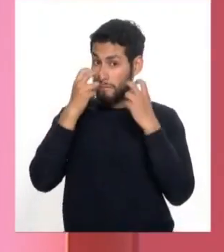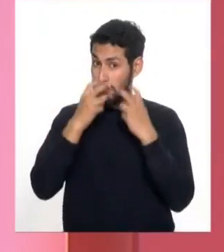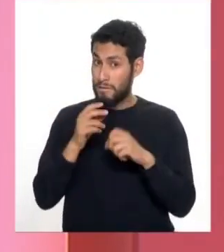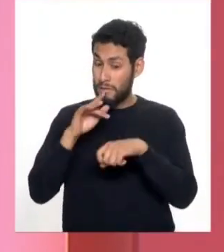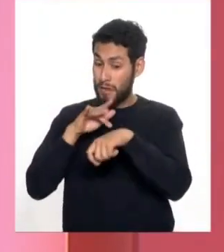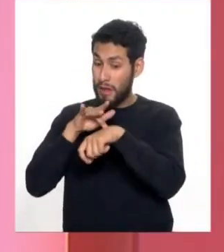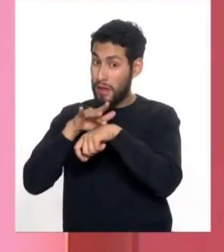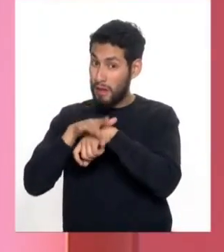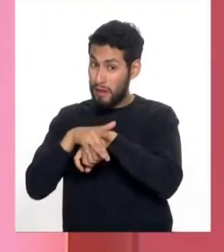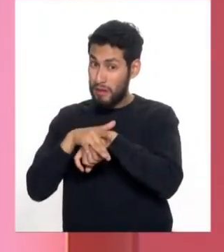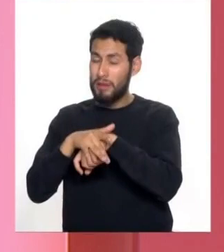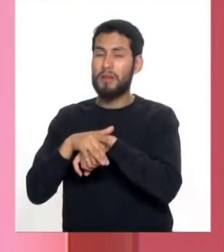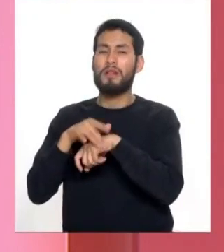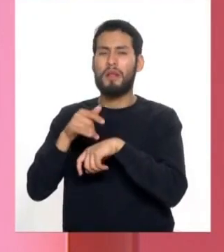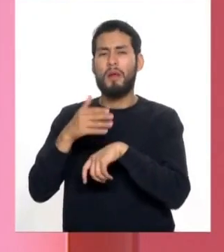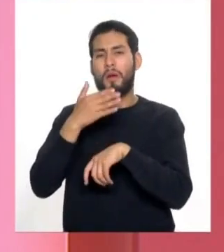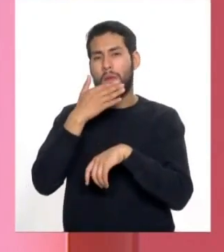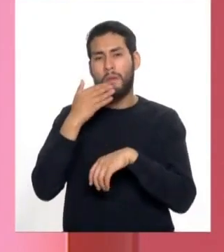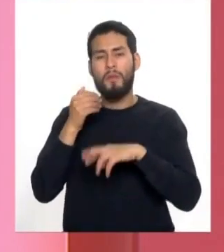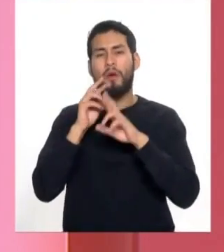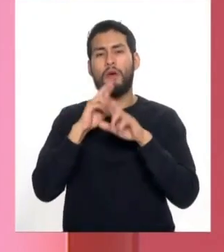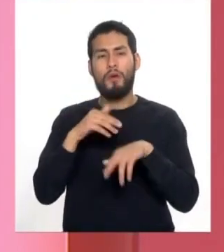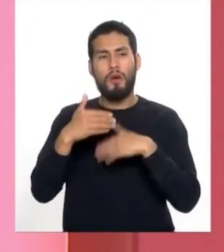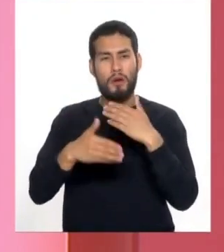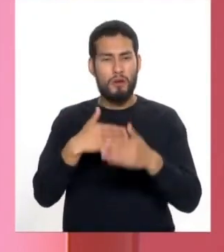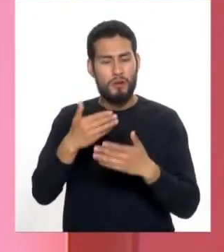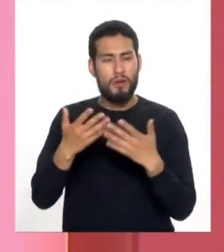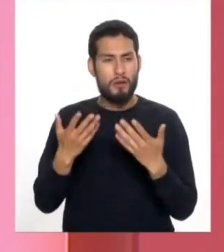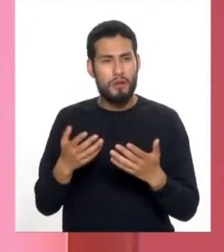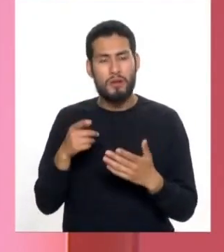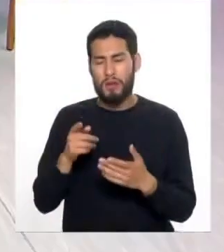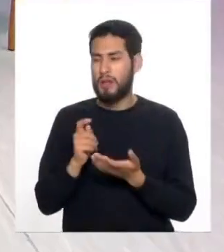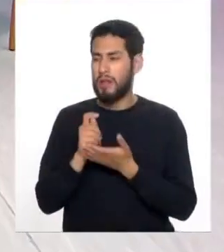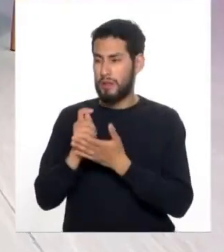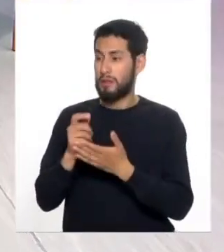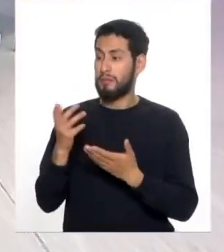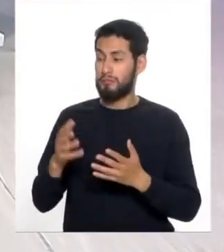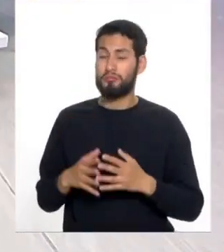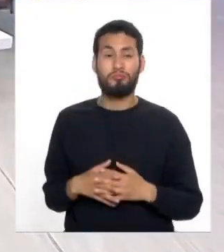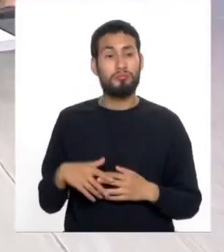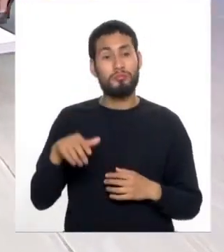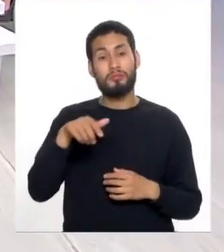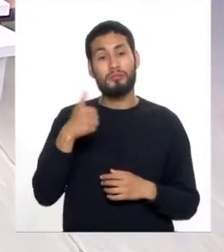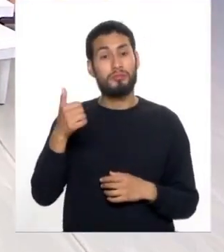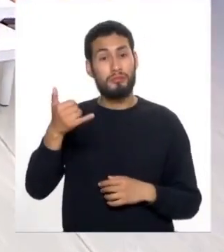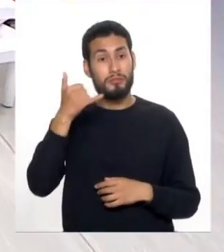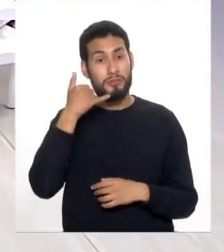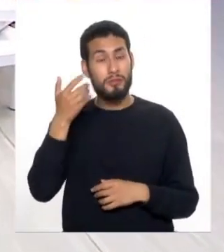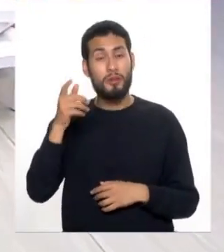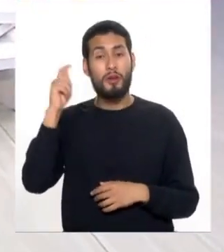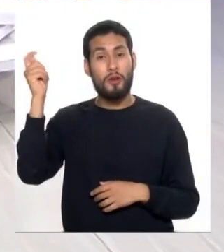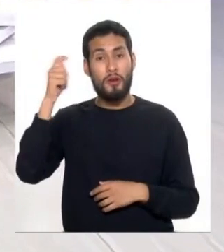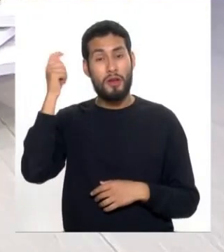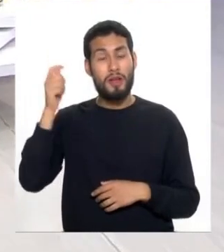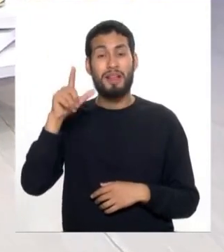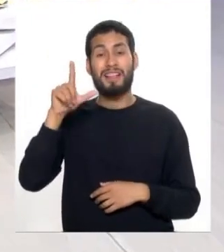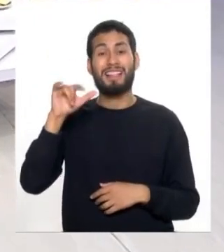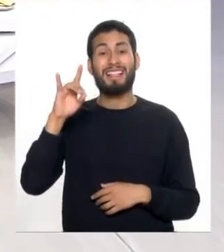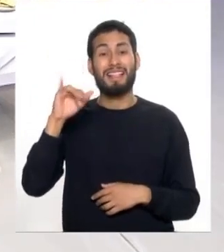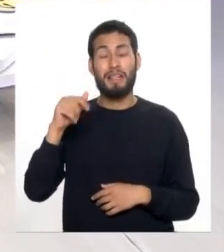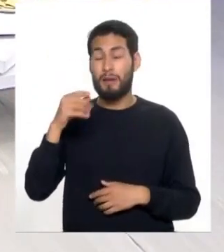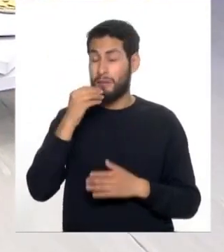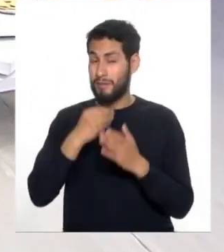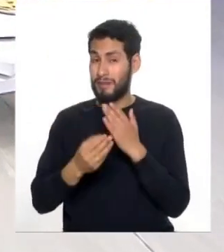tempranamente, tenemos mejores resultados en cuanto a tratamiento. Y tenemos otra llamada de Trujillo. Lidia, buenos